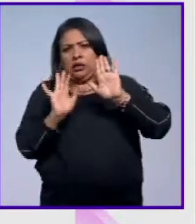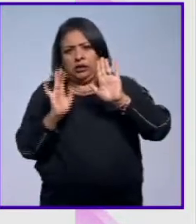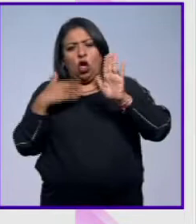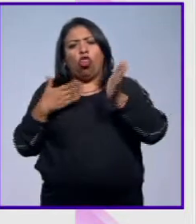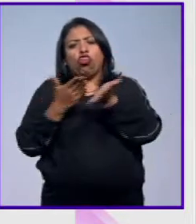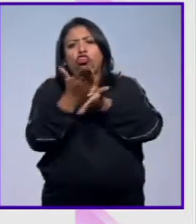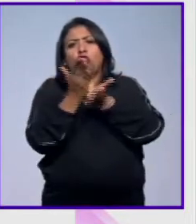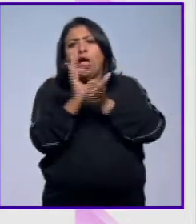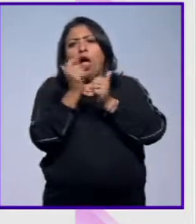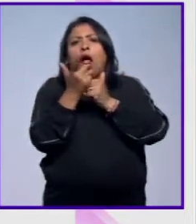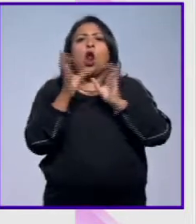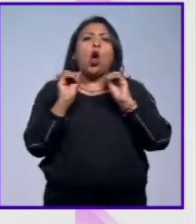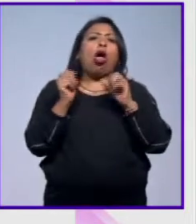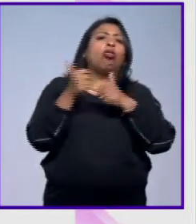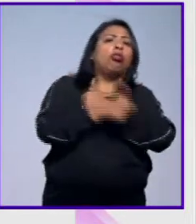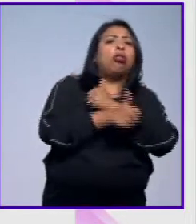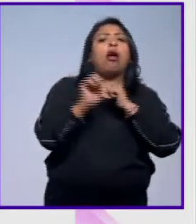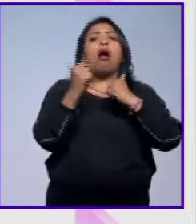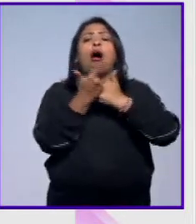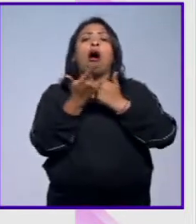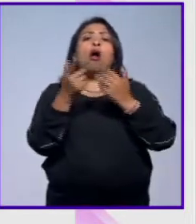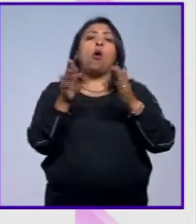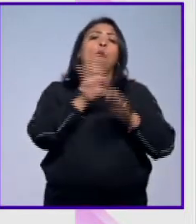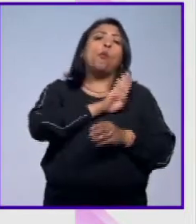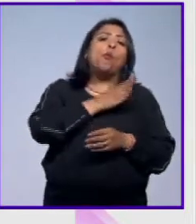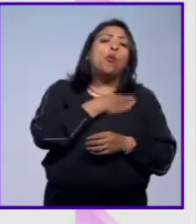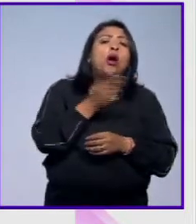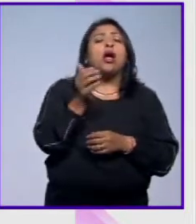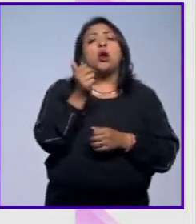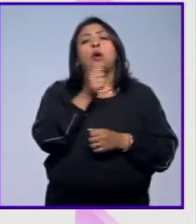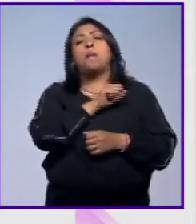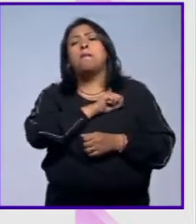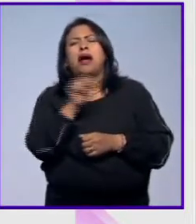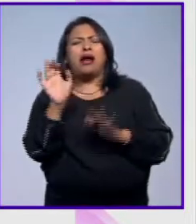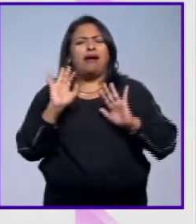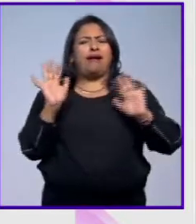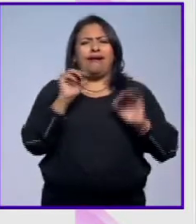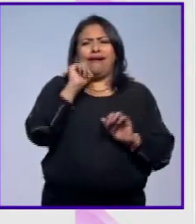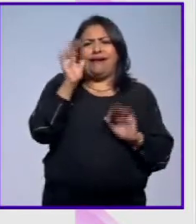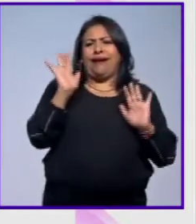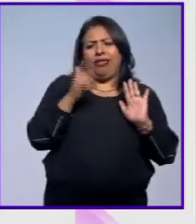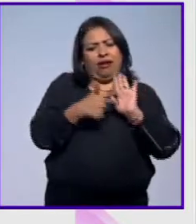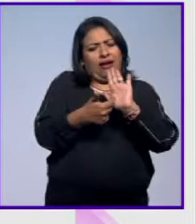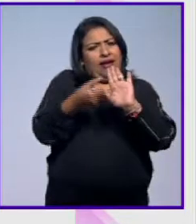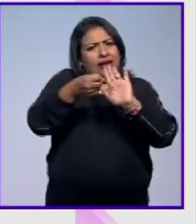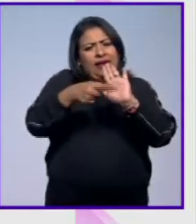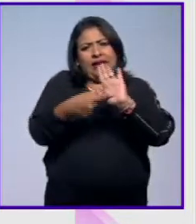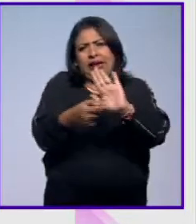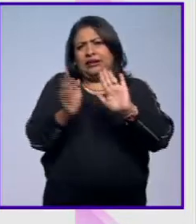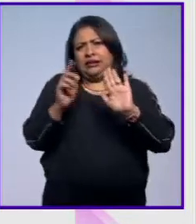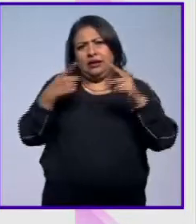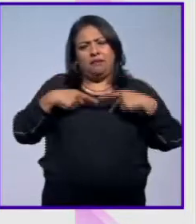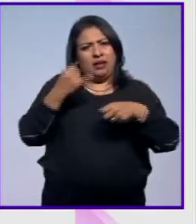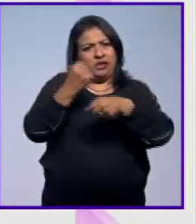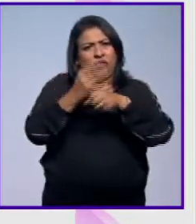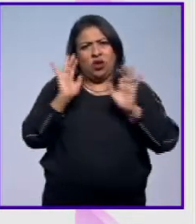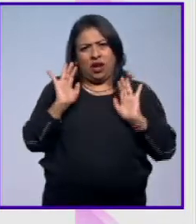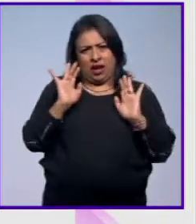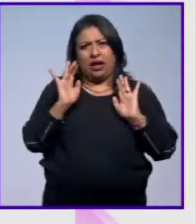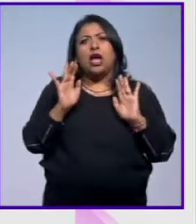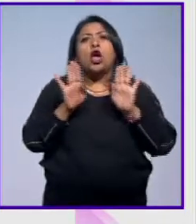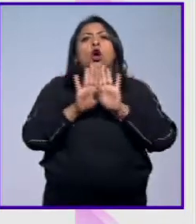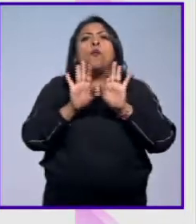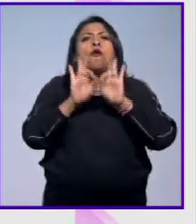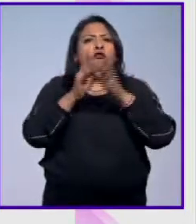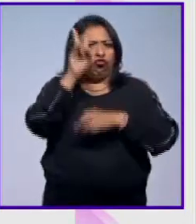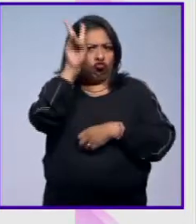No tratar de escudarnos en héroes o en villanos, tratar de señalar por el hecho de señalar, sino presentar a los personajes de la